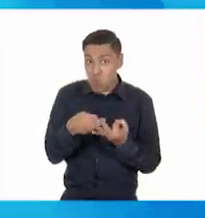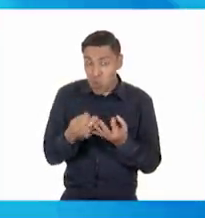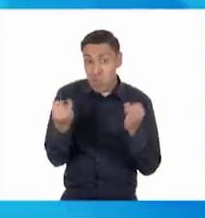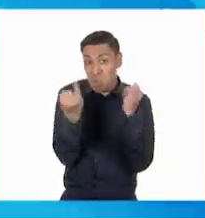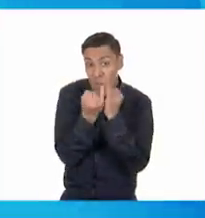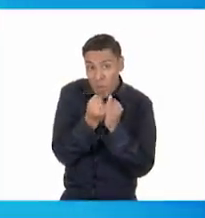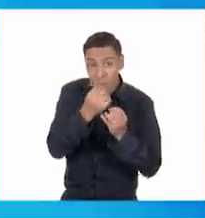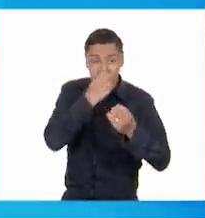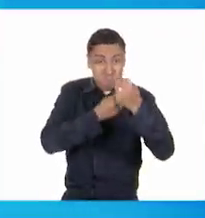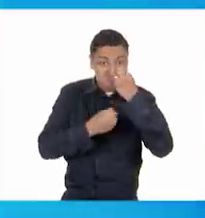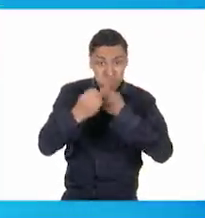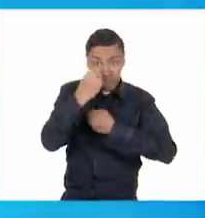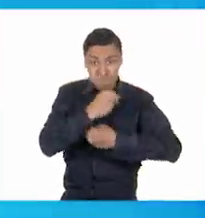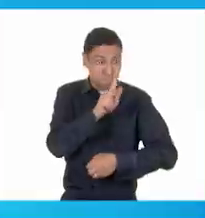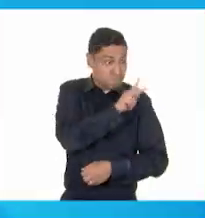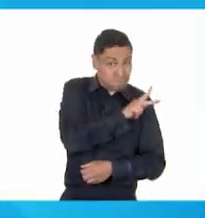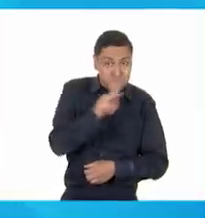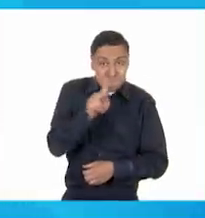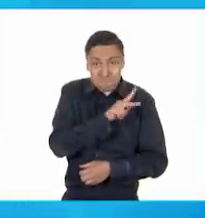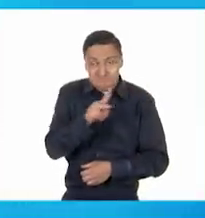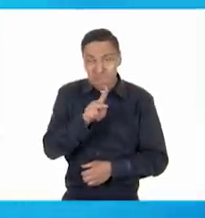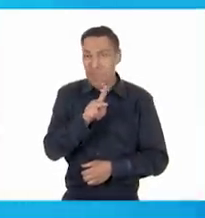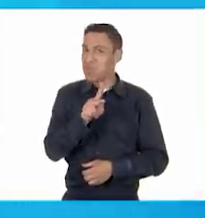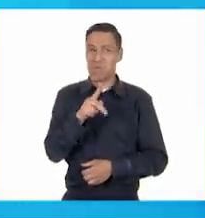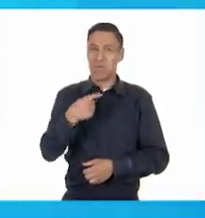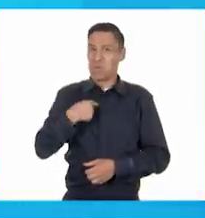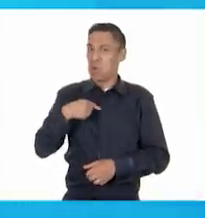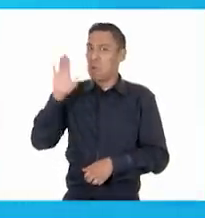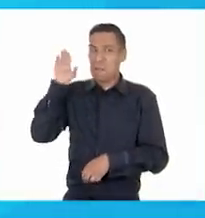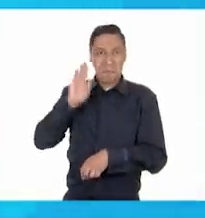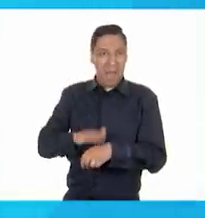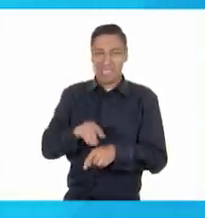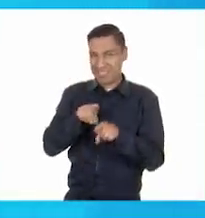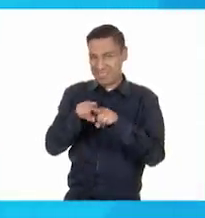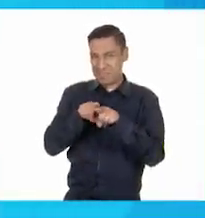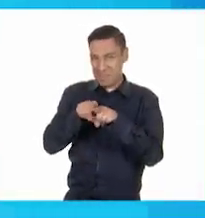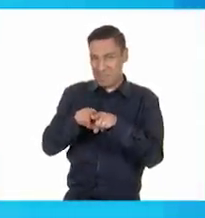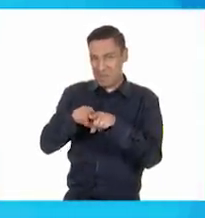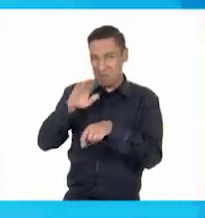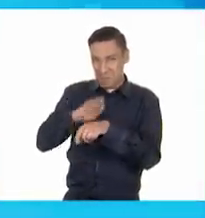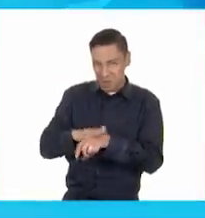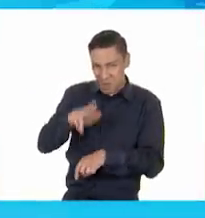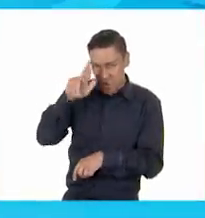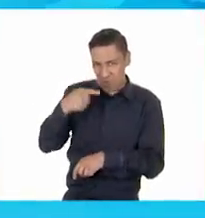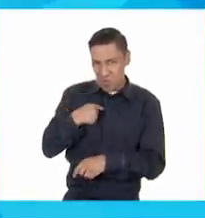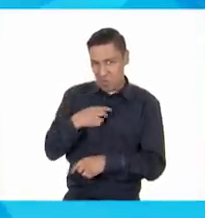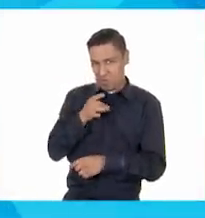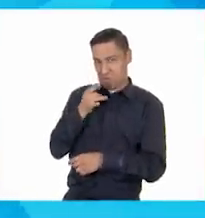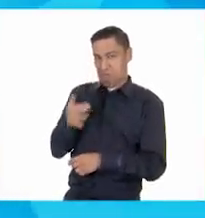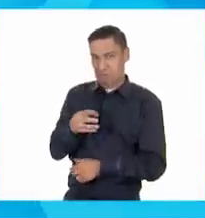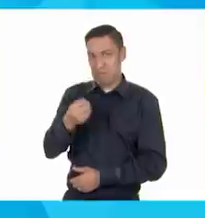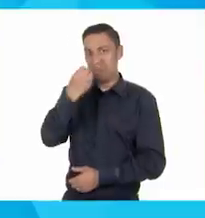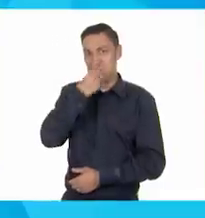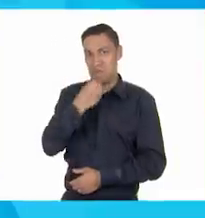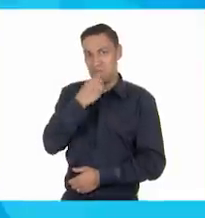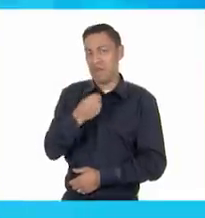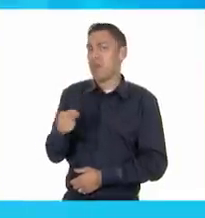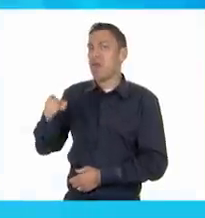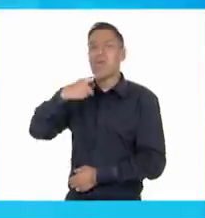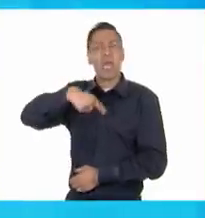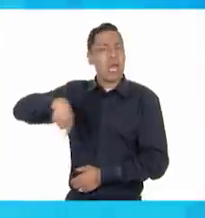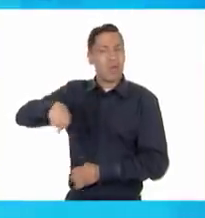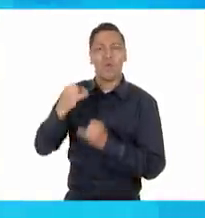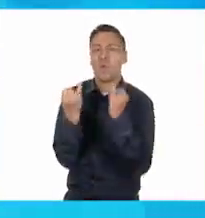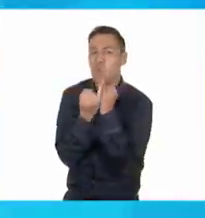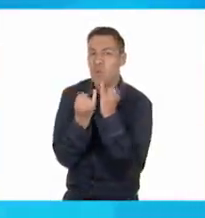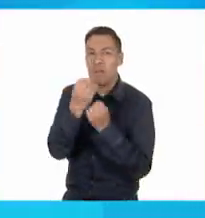misma cantidad. Ahora, ¿cómo más que mi hermana mayor o que mi hermano pequeño? Pero ellos también están creciendo.